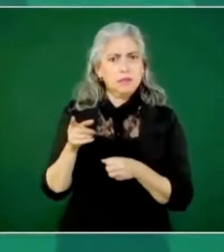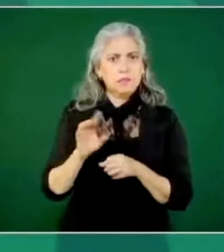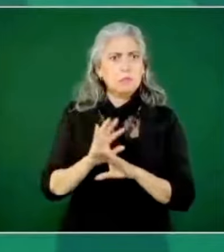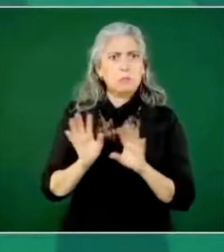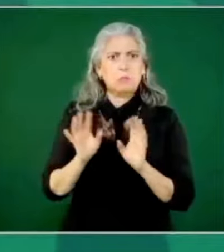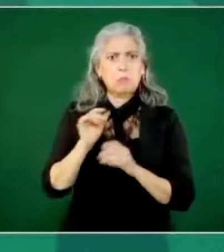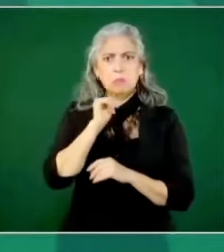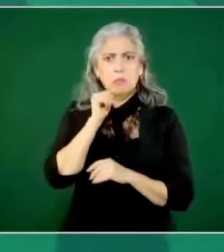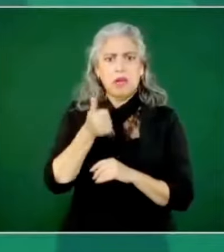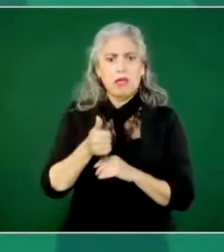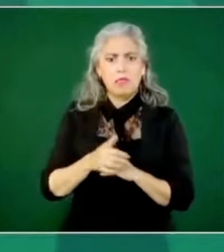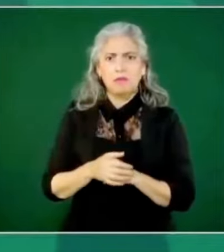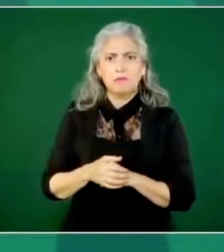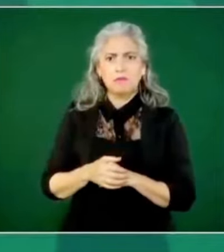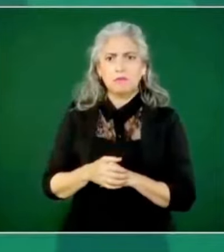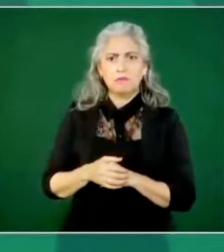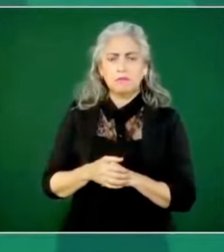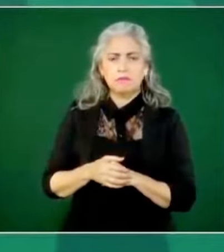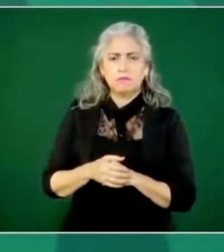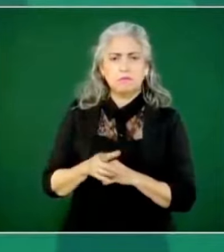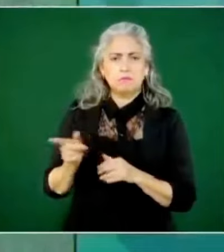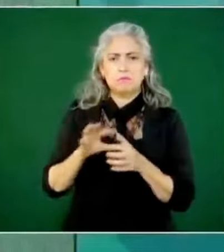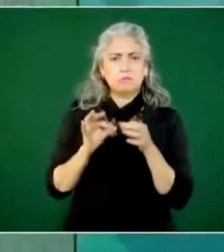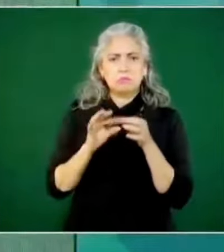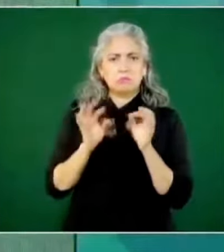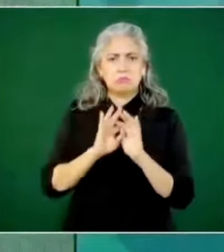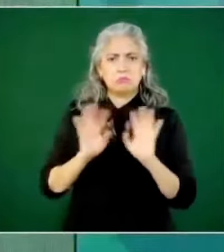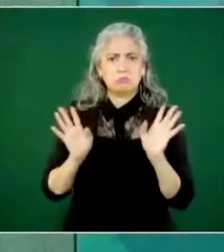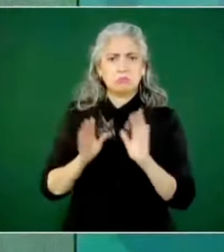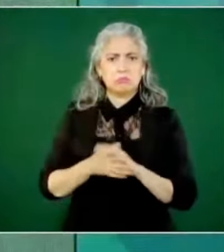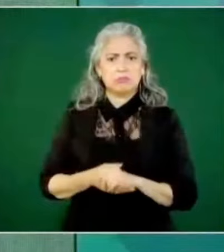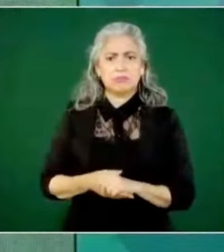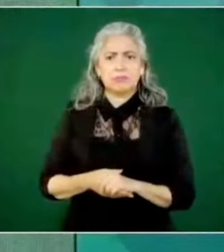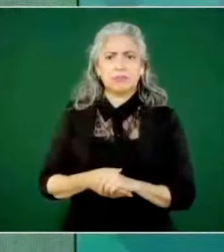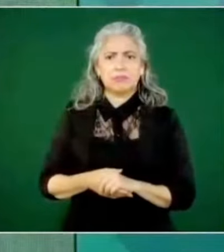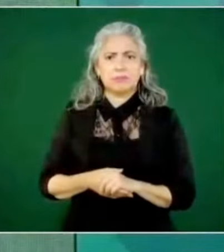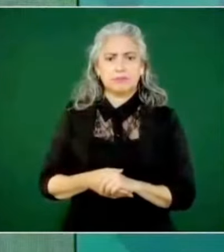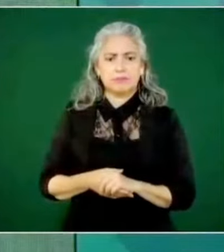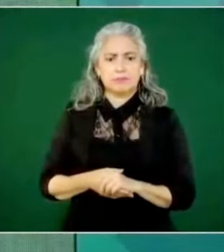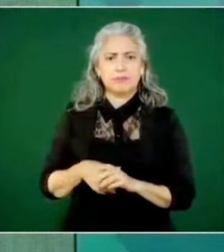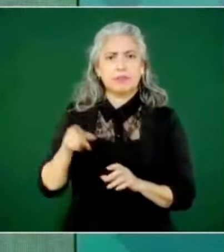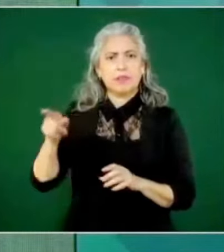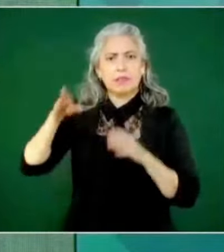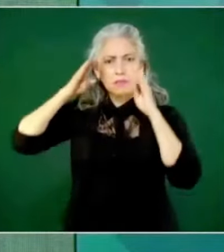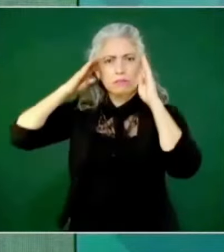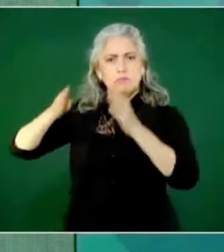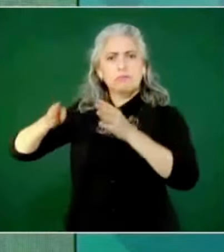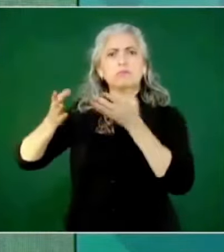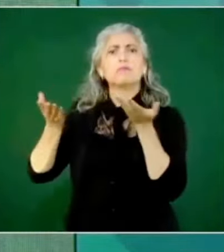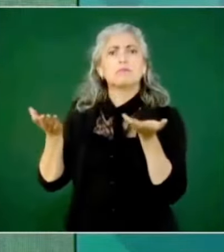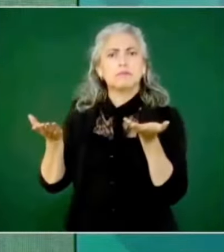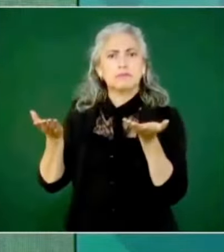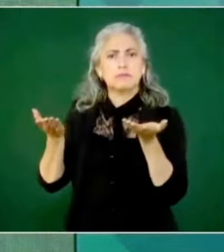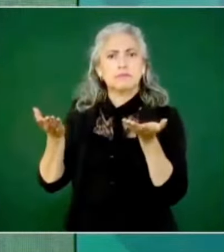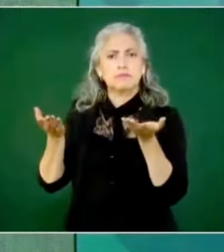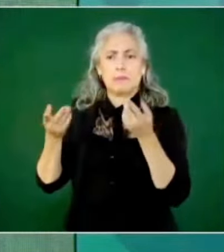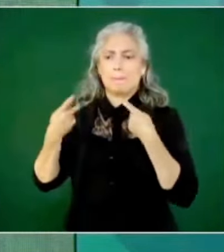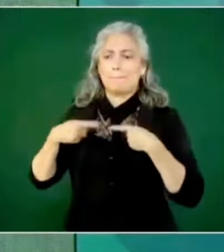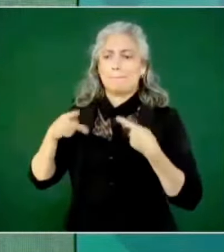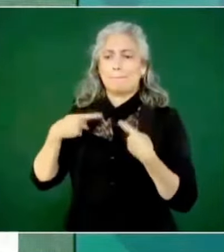se dedicaba a defender